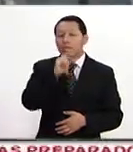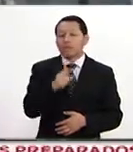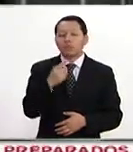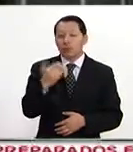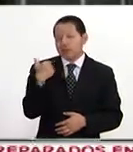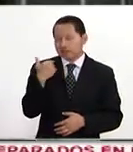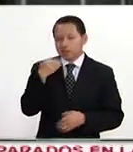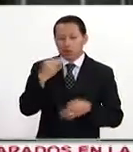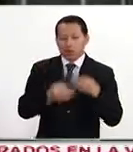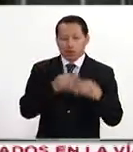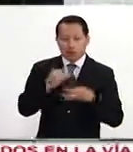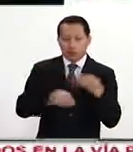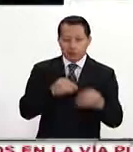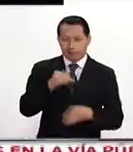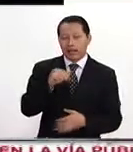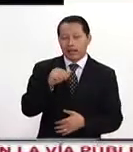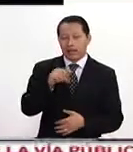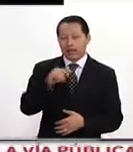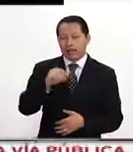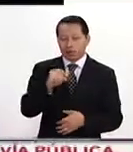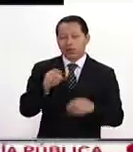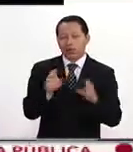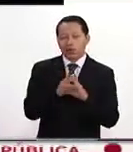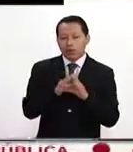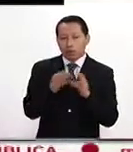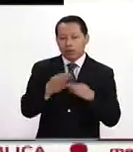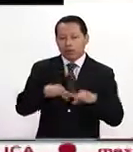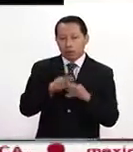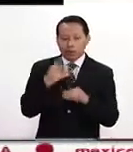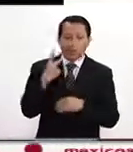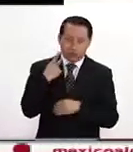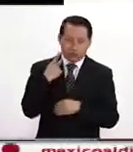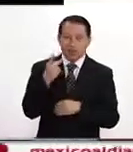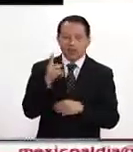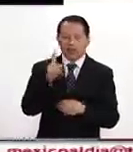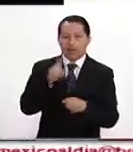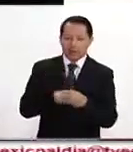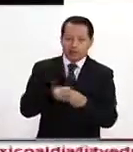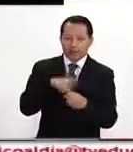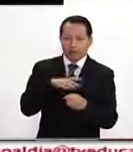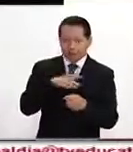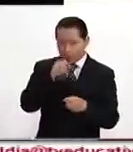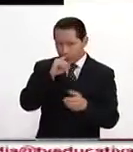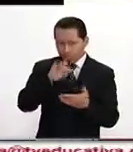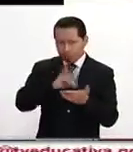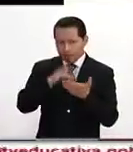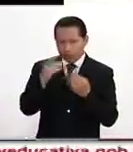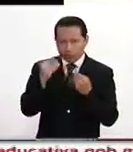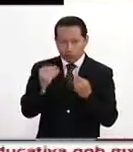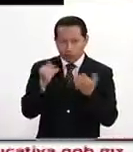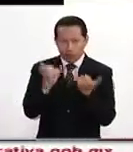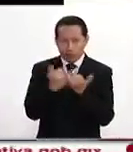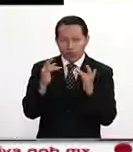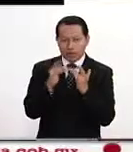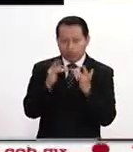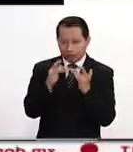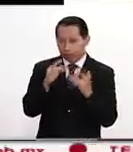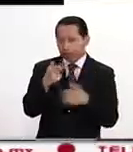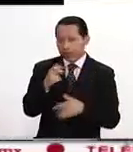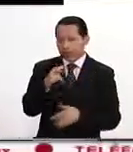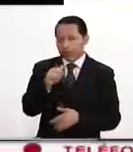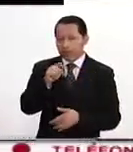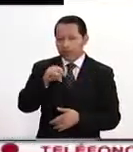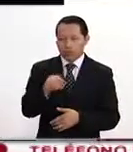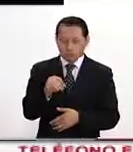noticia, acaba de caer Aécio Neves, un importante político, un eslabón dentro de estas tramas. Te agradecemos muchísimo estar con nosotros esta mañana, Heriberto.